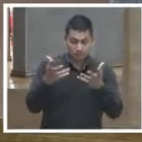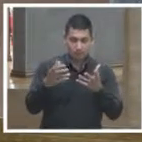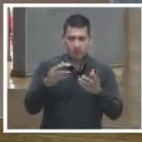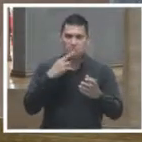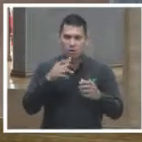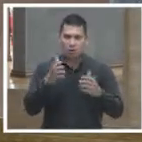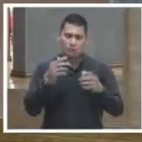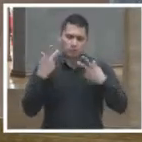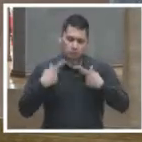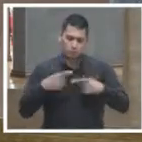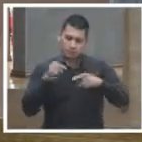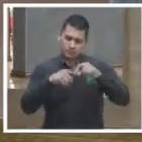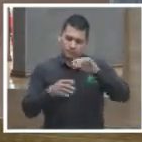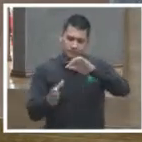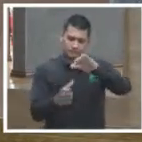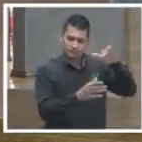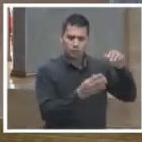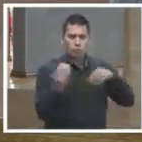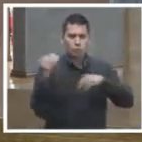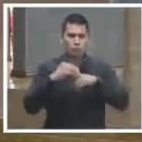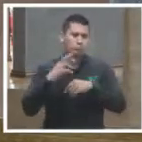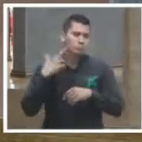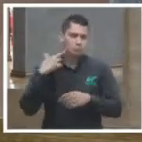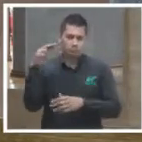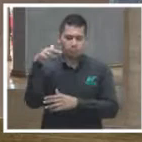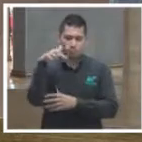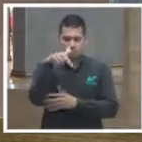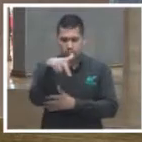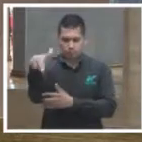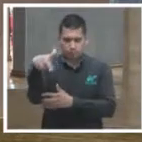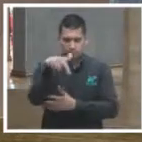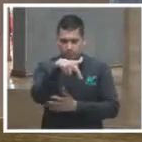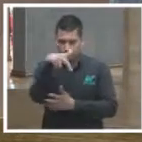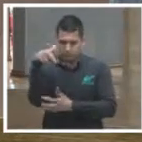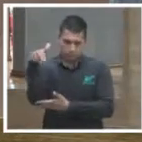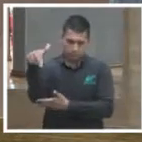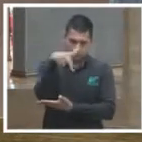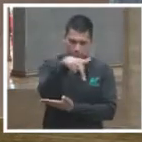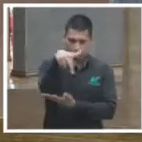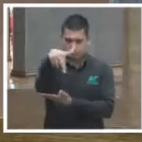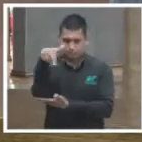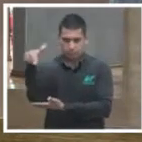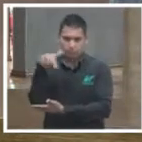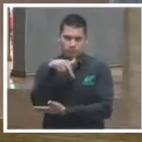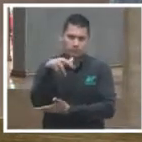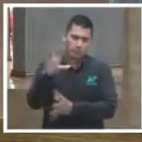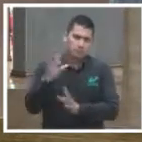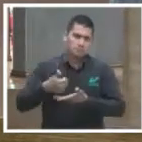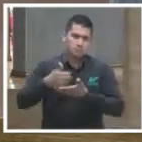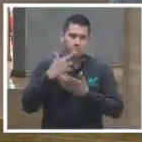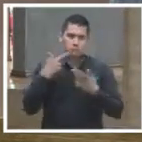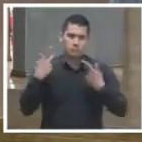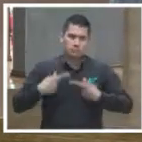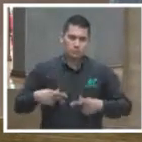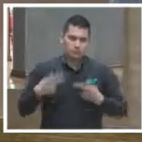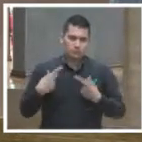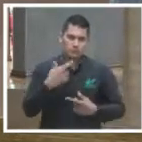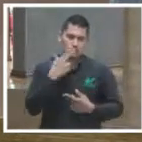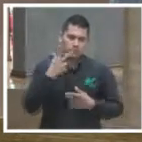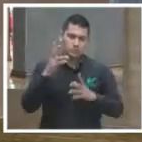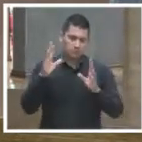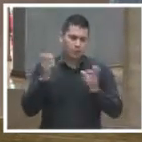claro podrías tener robots o máquinas que hagan ciertas funciones o en otros campos